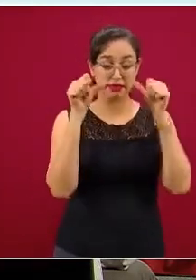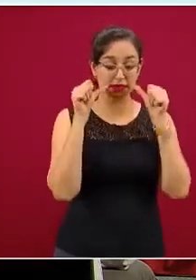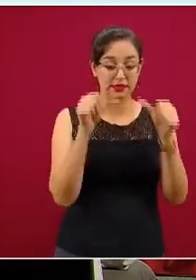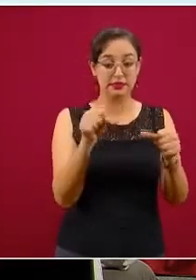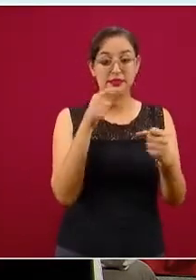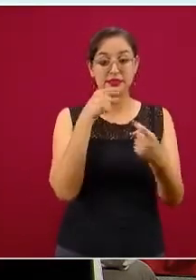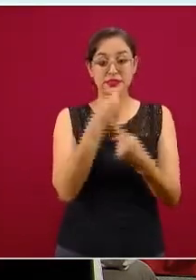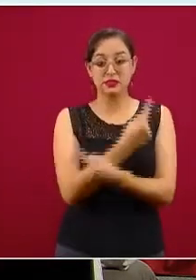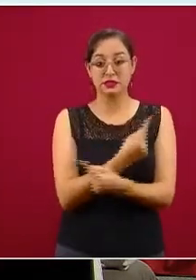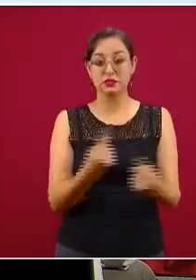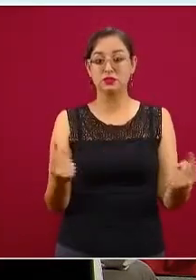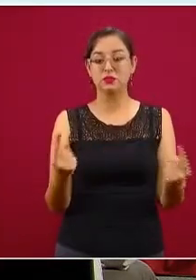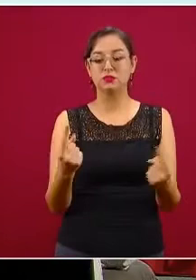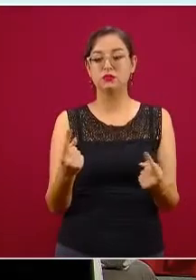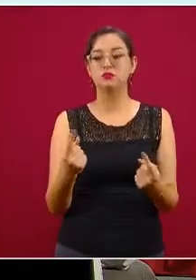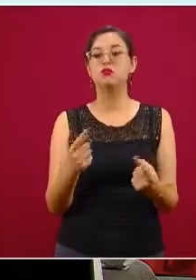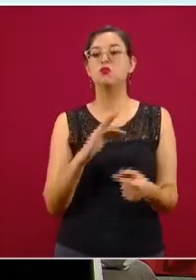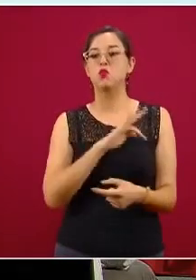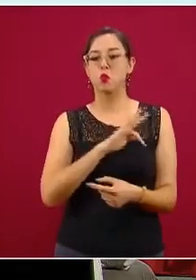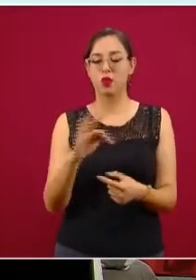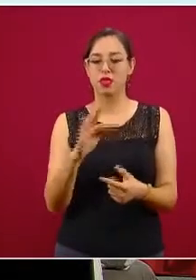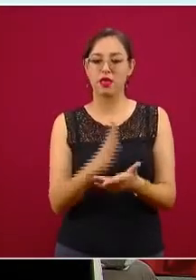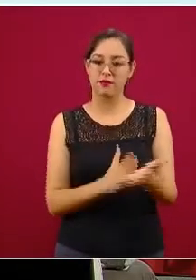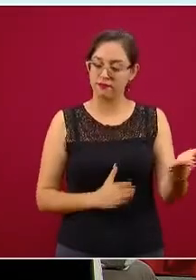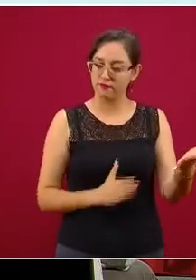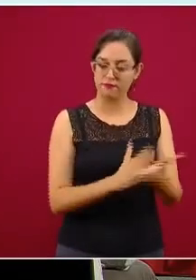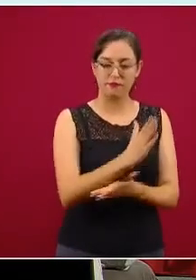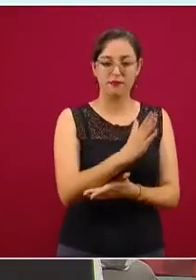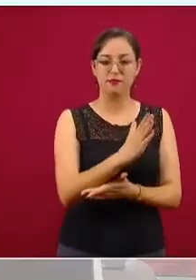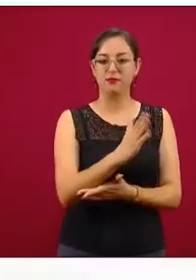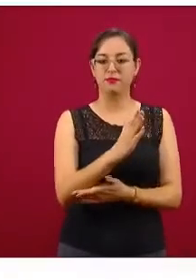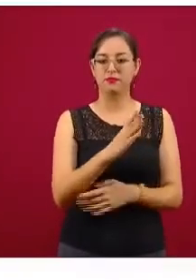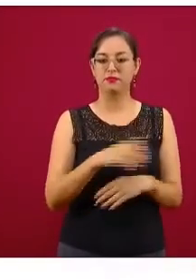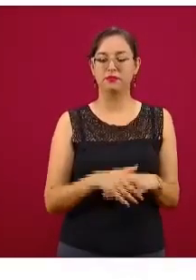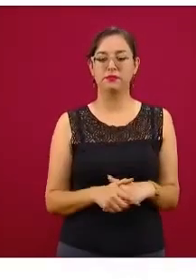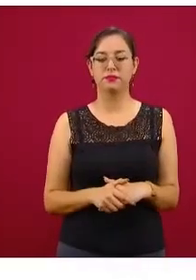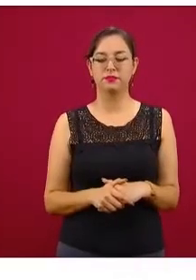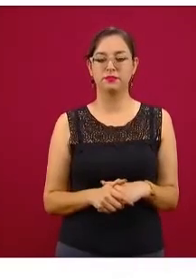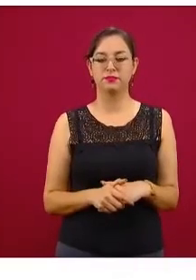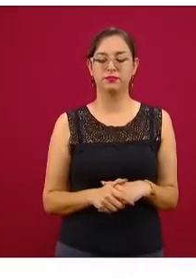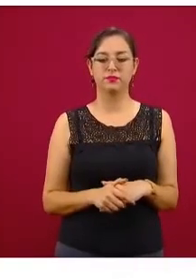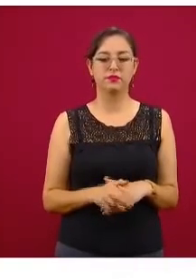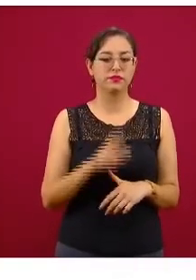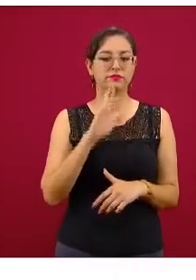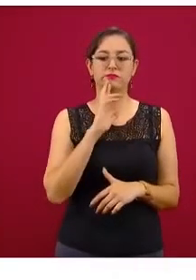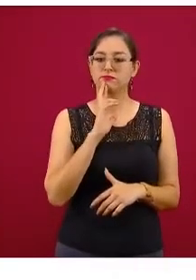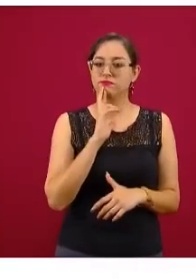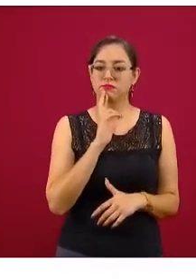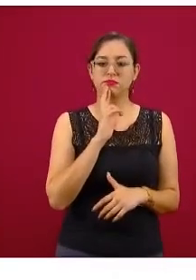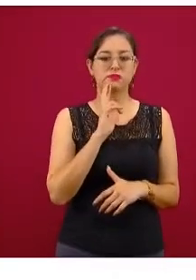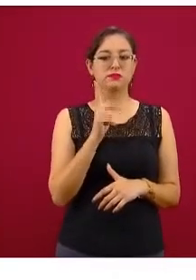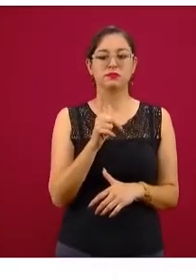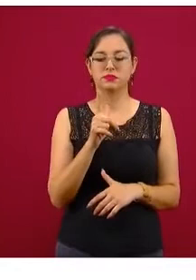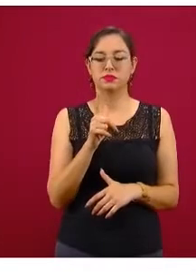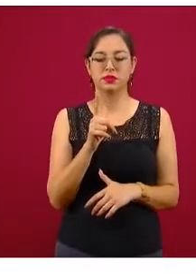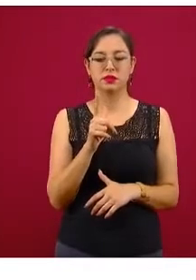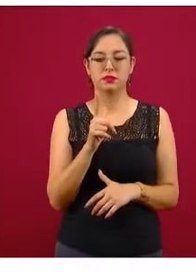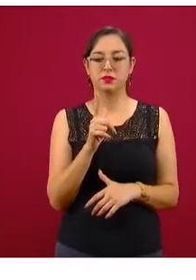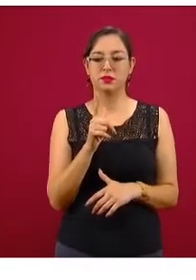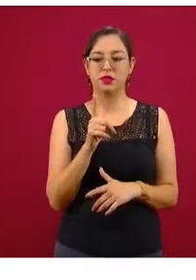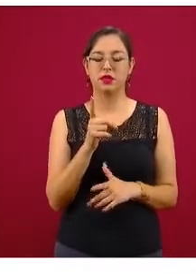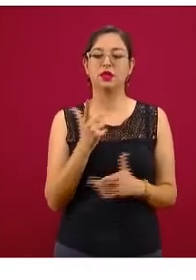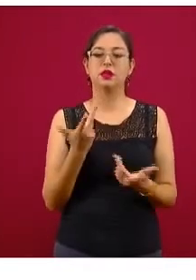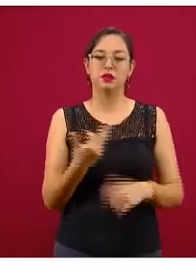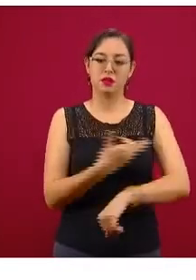facilitar el acceso. Por supuesto que lo ideal sería que el cuidador y eso es el modelo